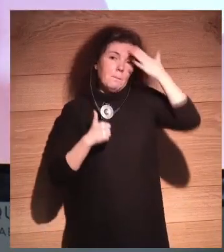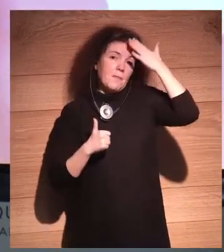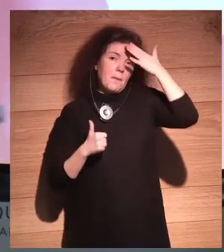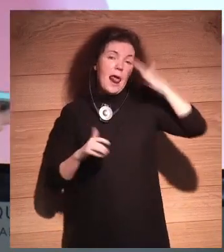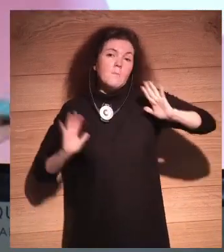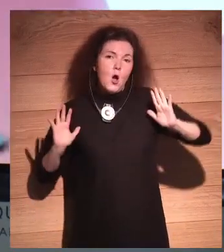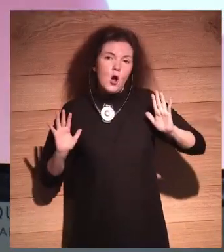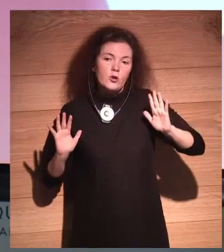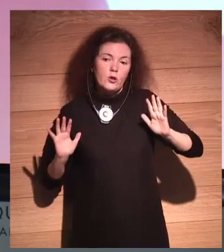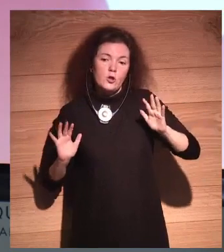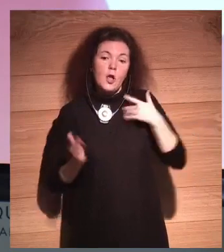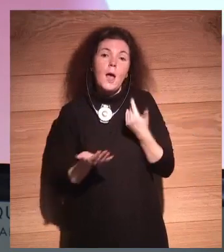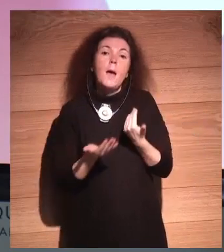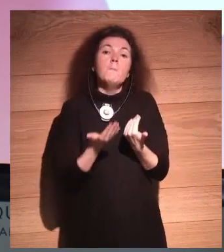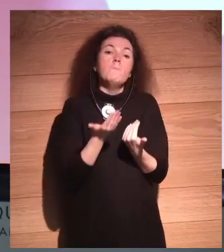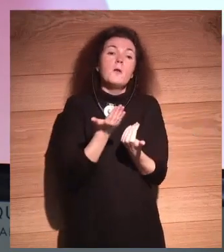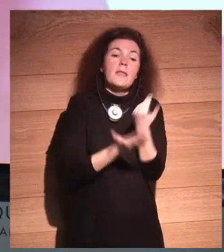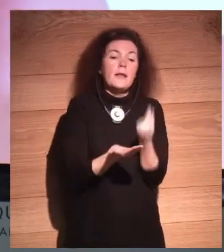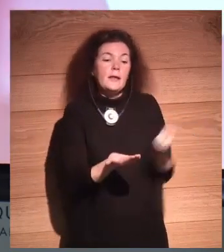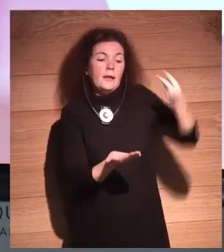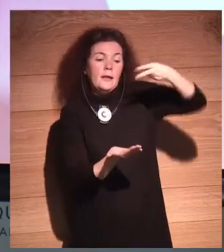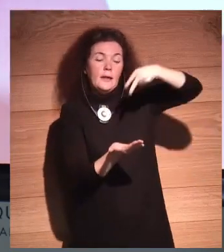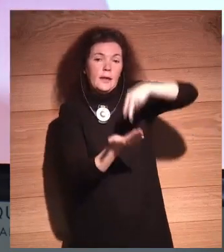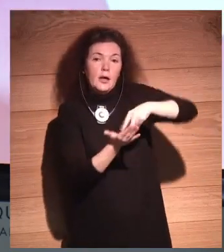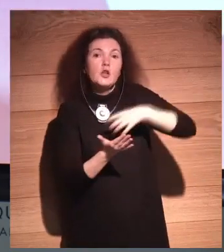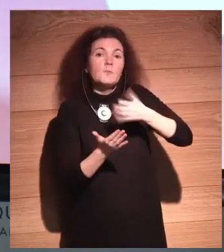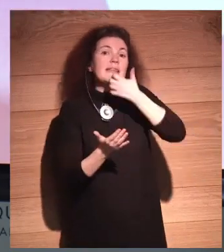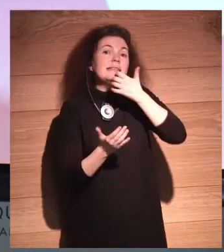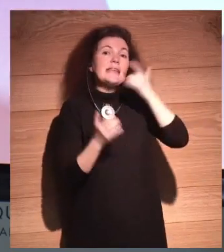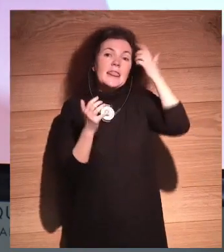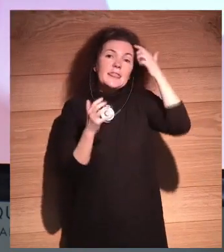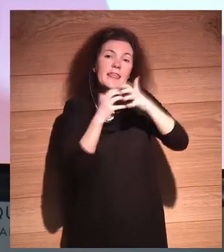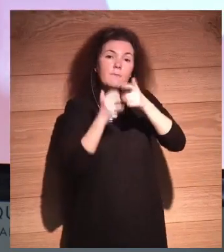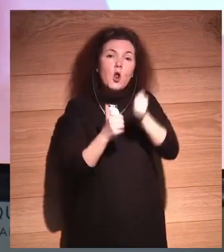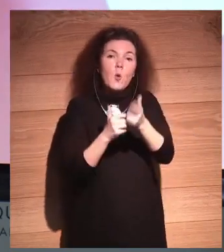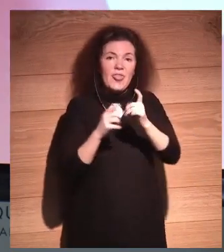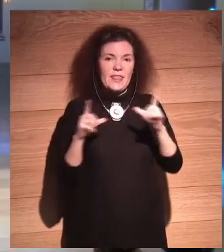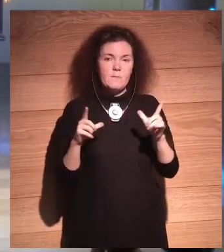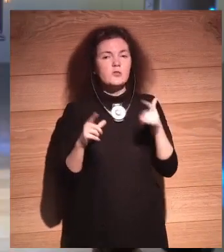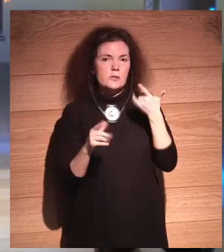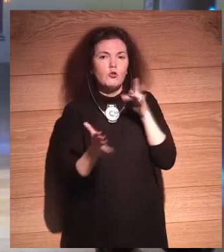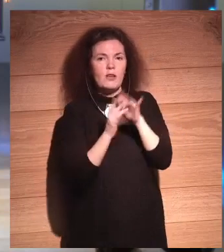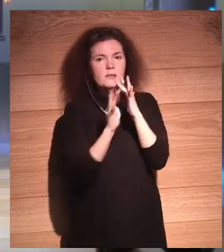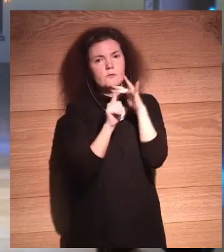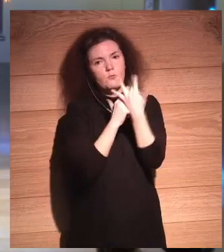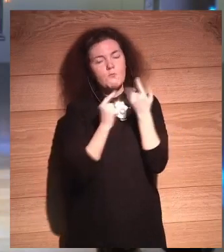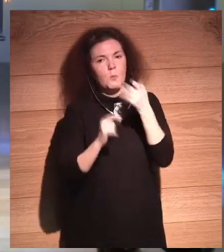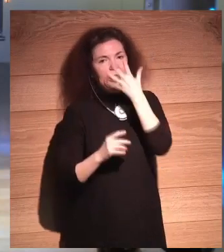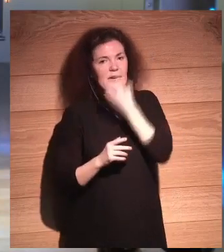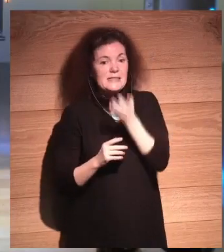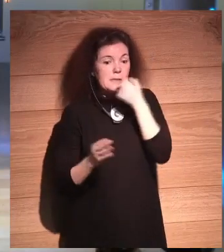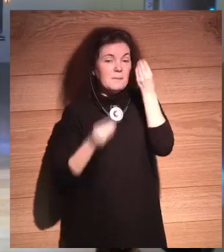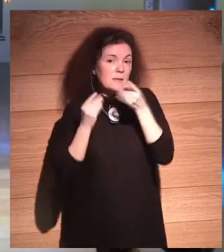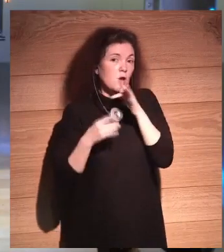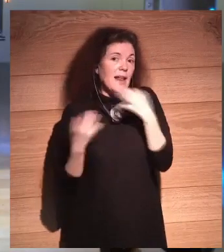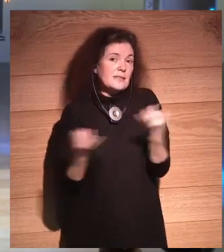no nos vamos a poder levantar por la mañana si no nos conectamos a nuestro cerebro. Esto va a ser un momento muy triste, porque si pensamos en lo que